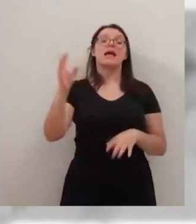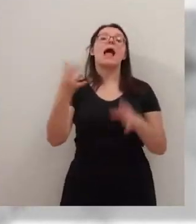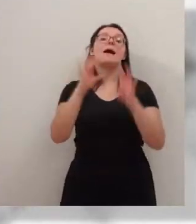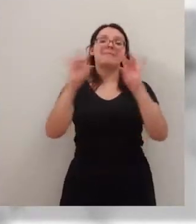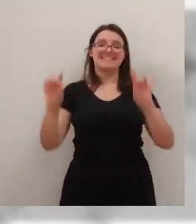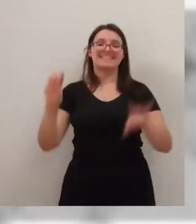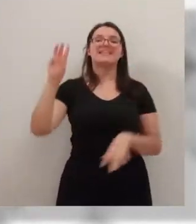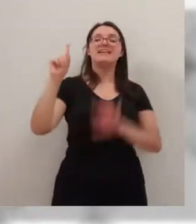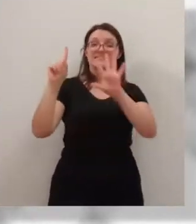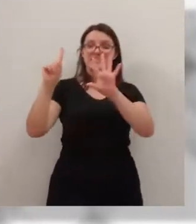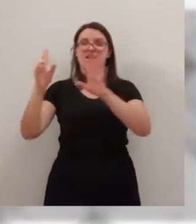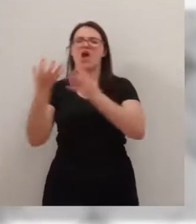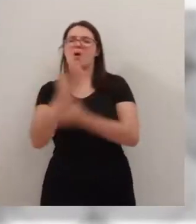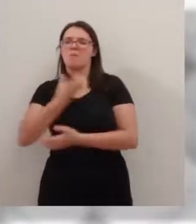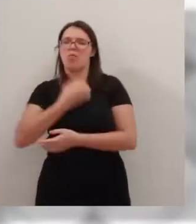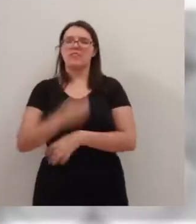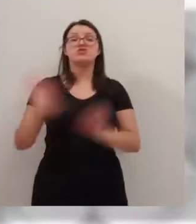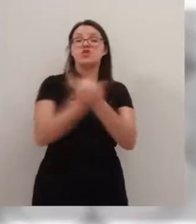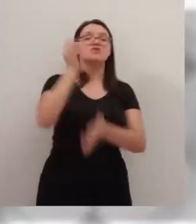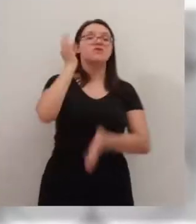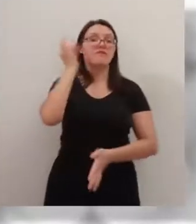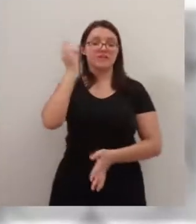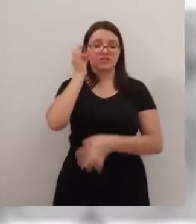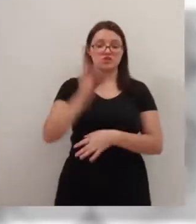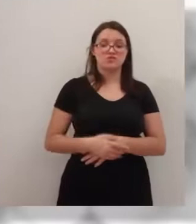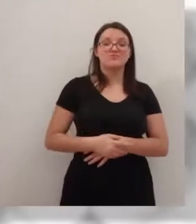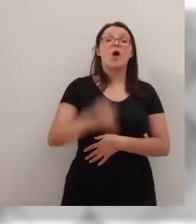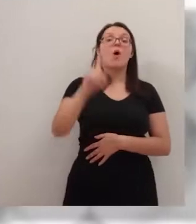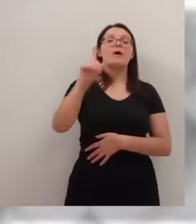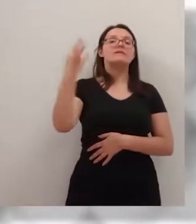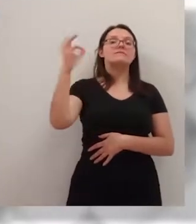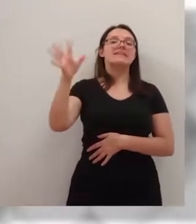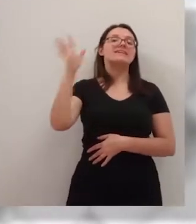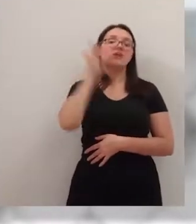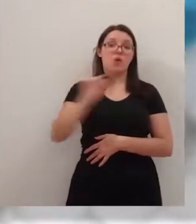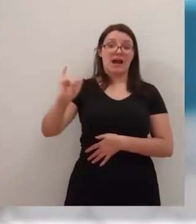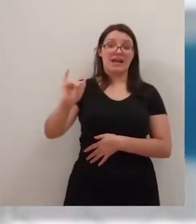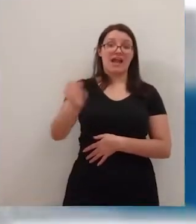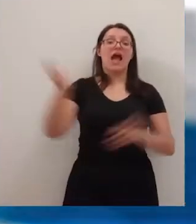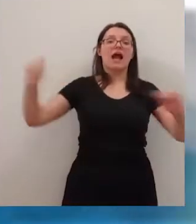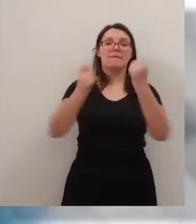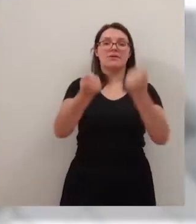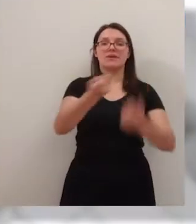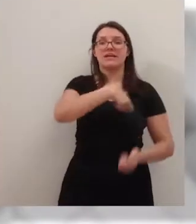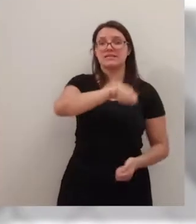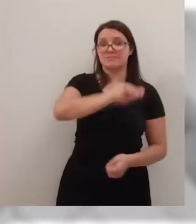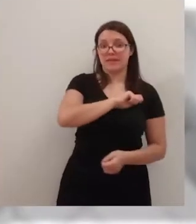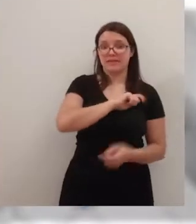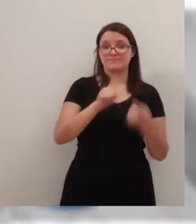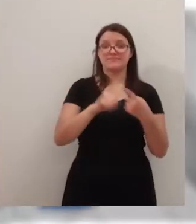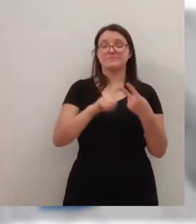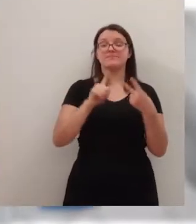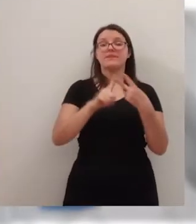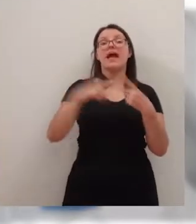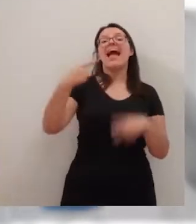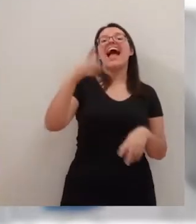Esther González ha sido la única riojana que ha logrado proclamarse campeona de España mientras que Lucía Gregoria Martínez y